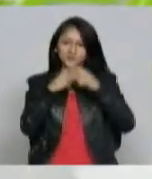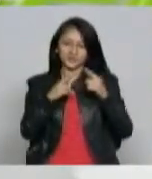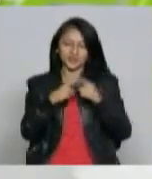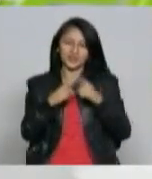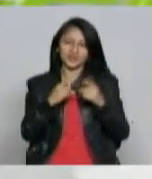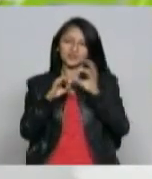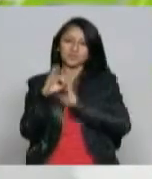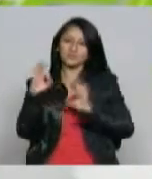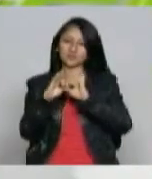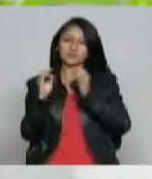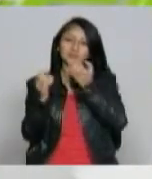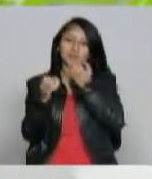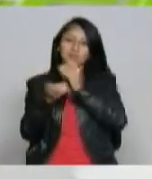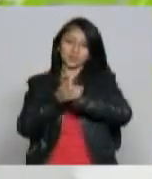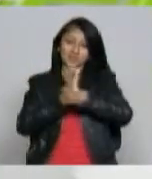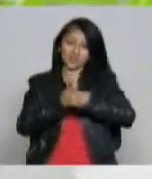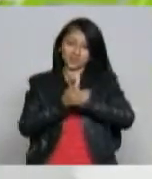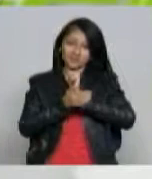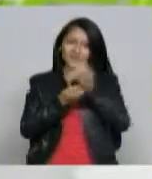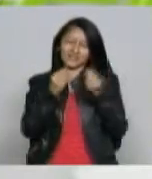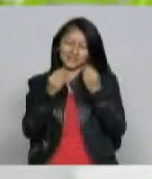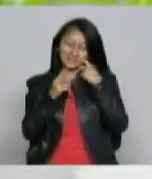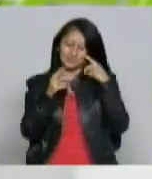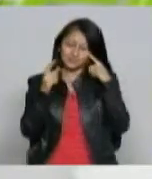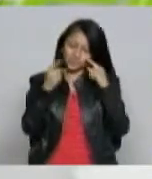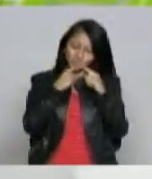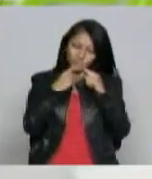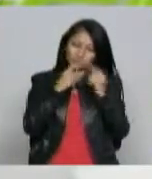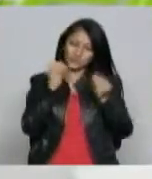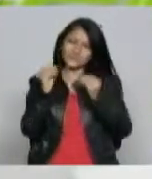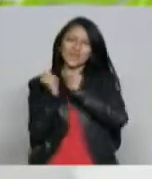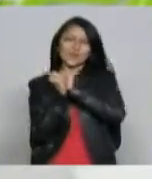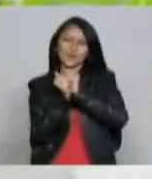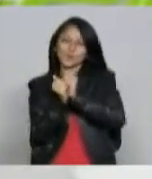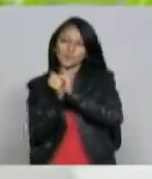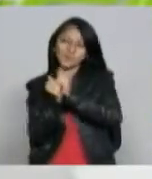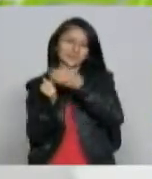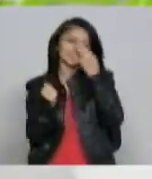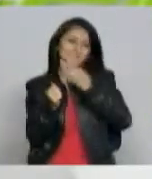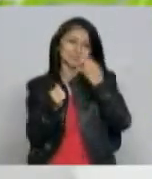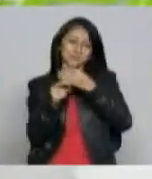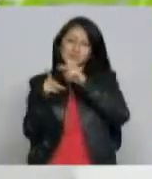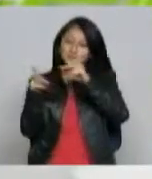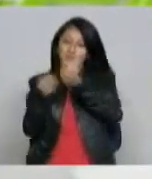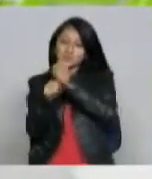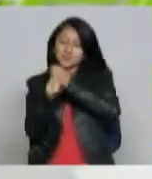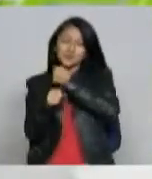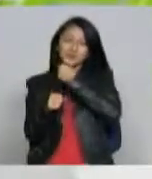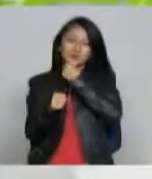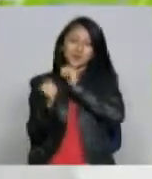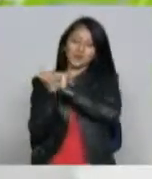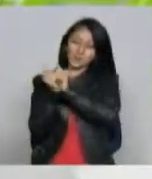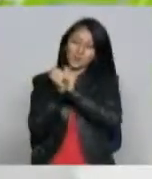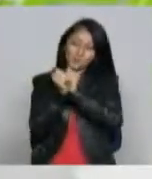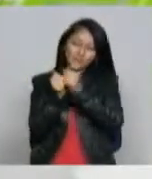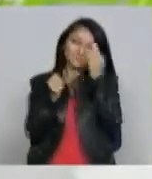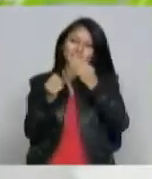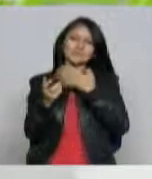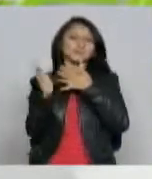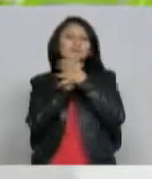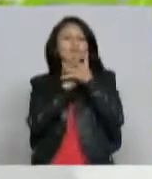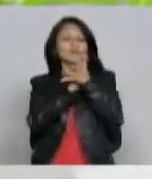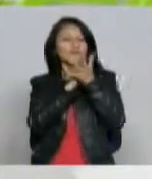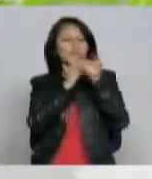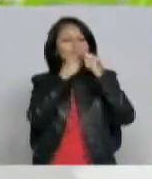Telecafé ha hecho una estrategia que es acompañarlos teniendo en esencia siempre como es educar y poder transmitir